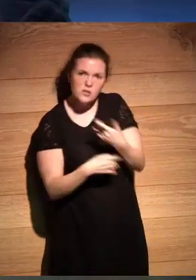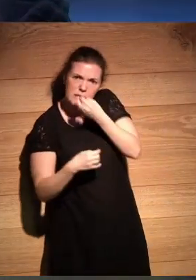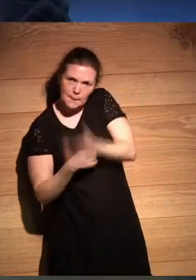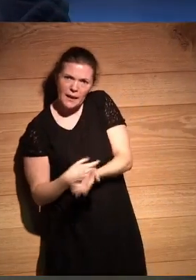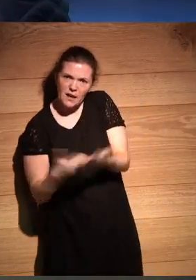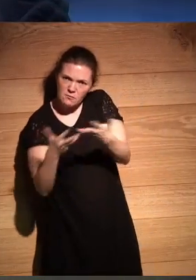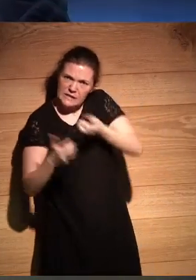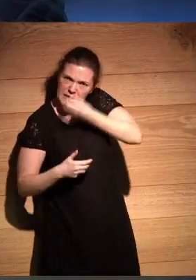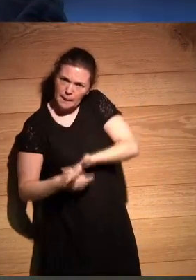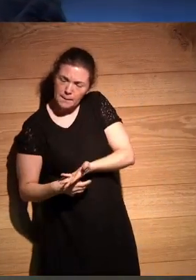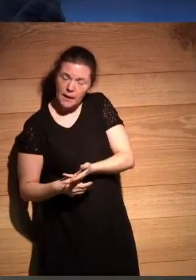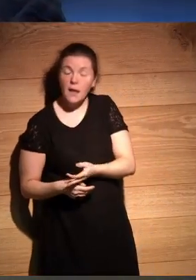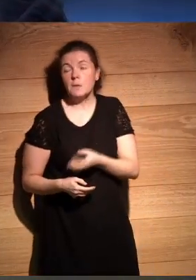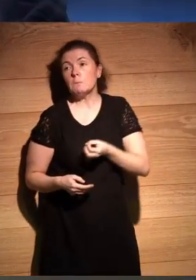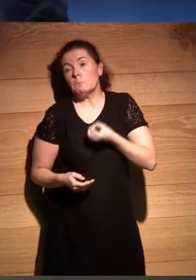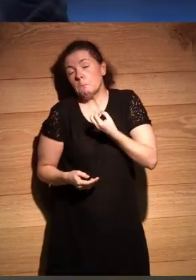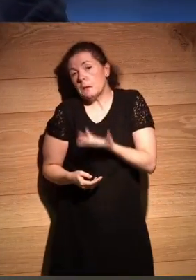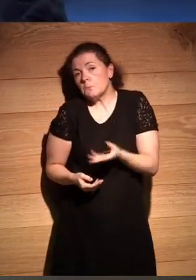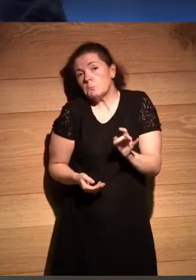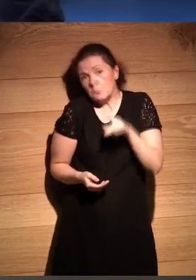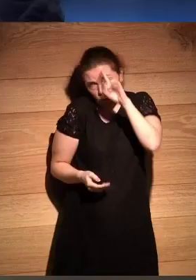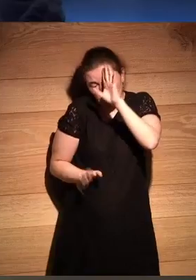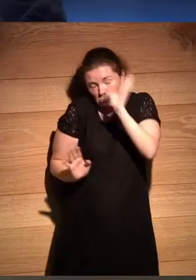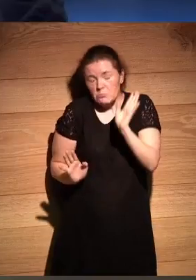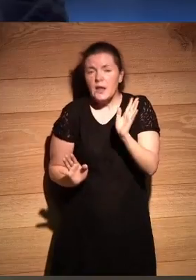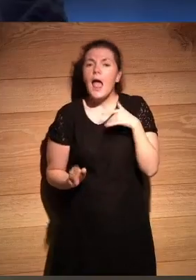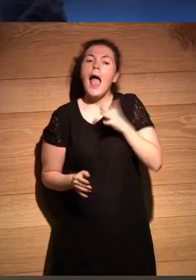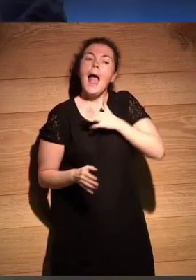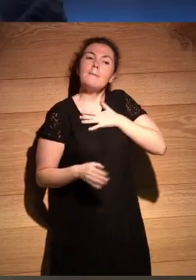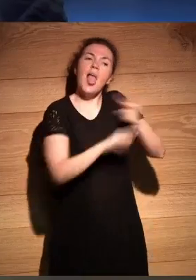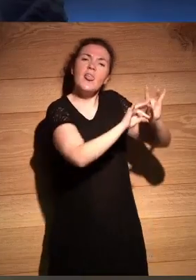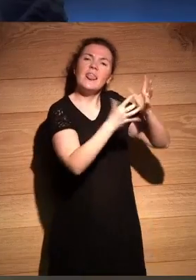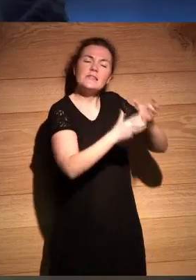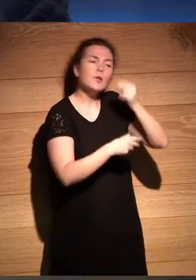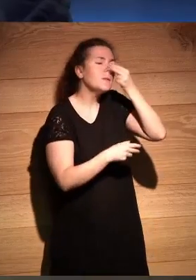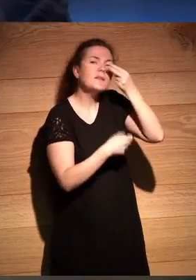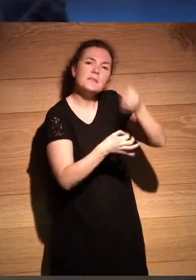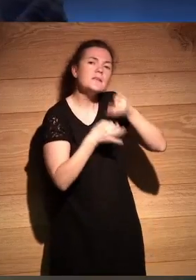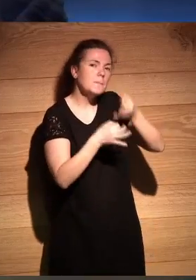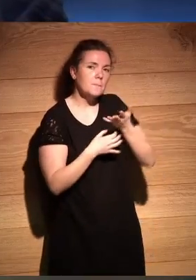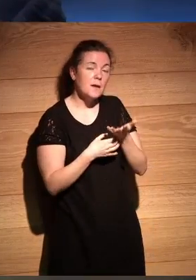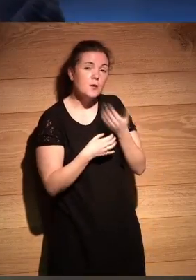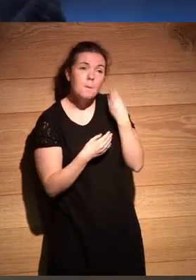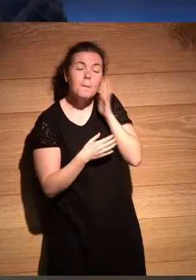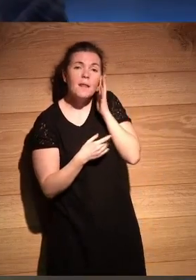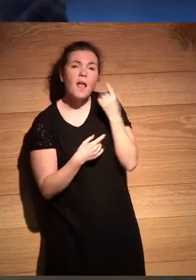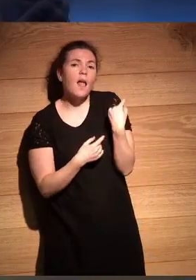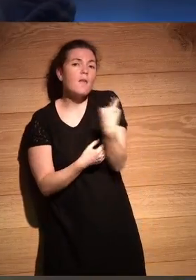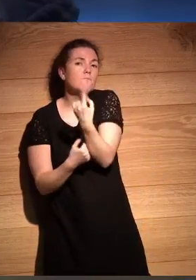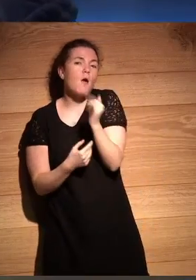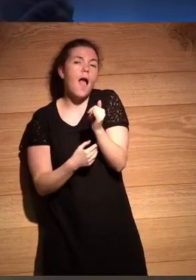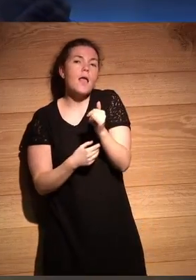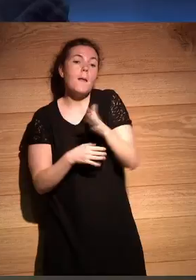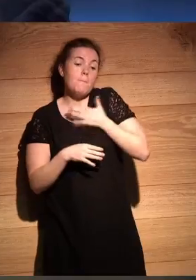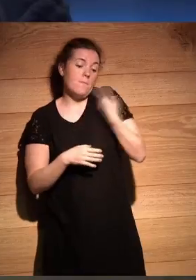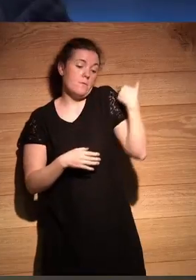¿no? te ha quedado bien bueno a mi el desierto me interesa siempre además creo que uno tiene como grandes por